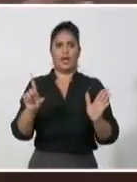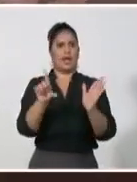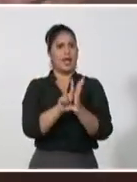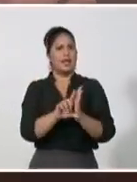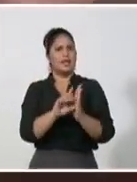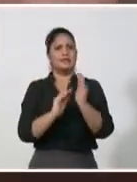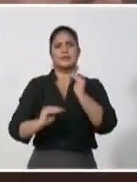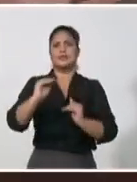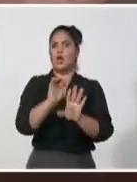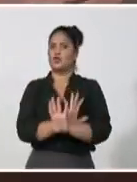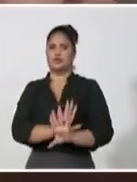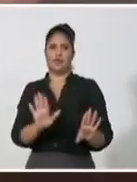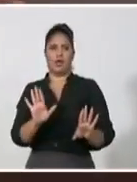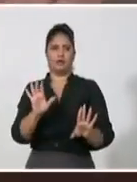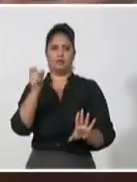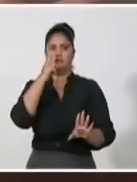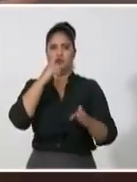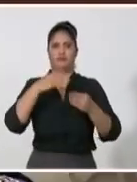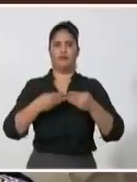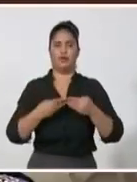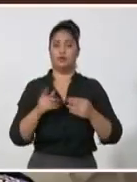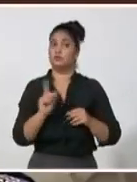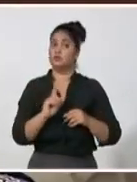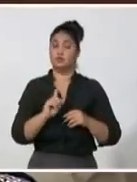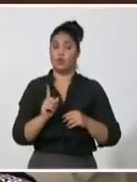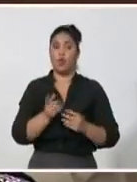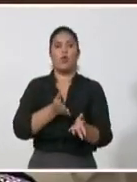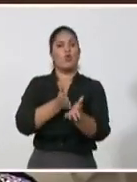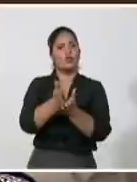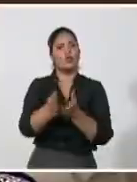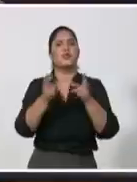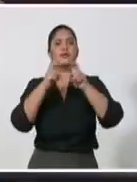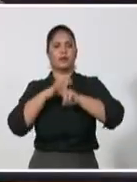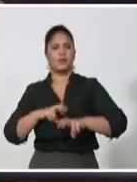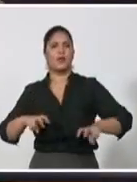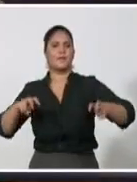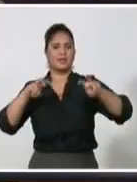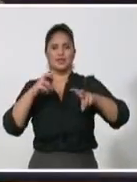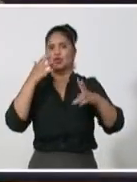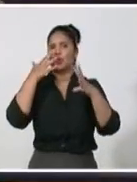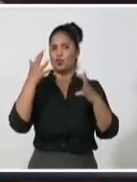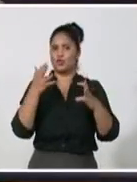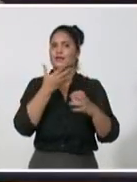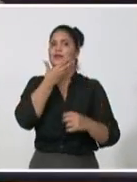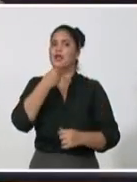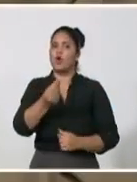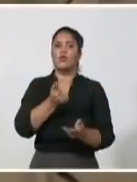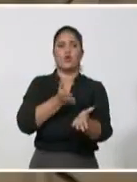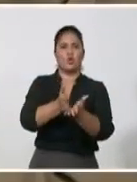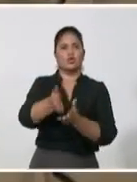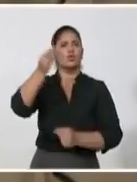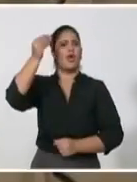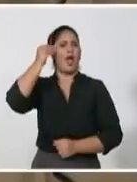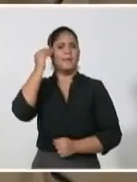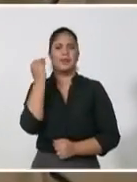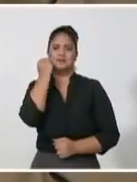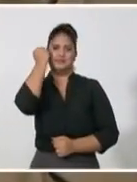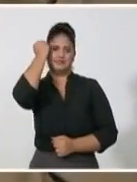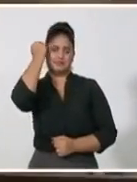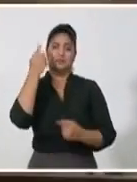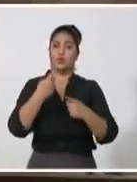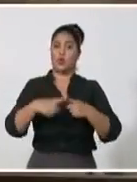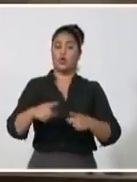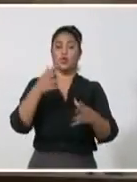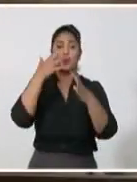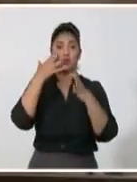de desarrollo, porque nadie llega a doctor si no ha investigado. Los delegados resaltaron además la positiva influencia del servicio militar en la formación